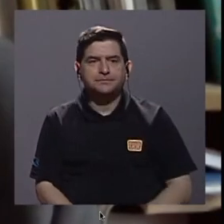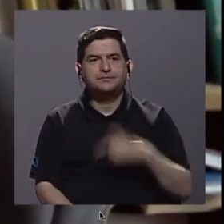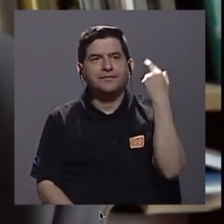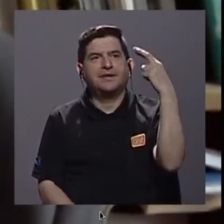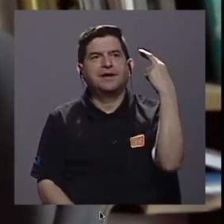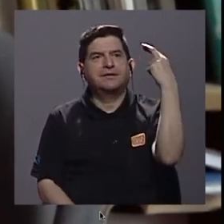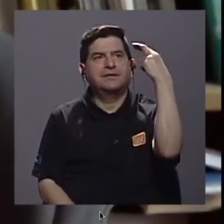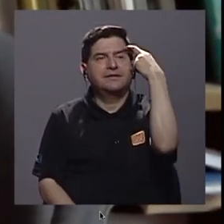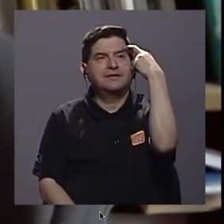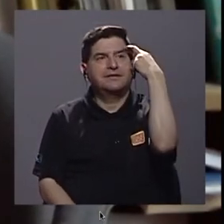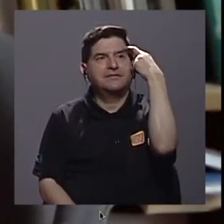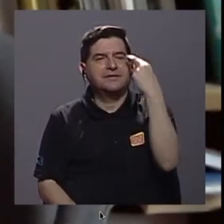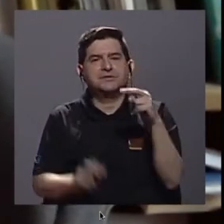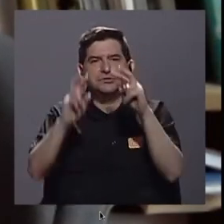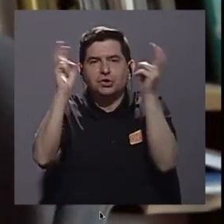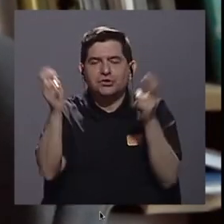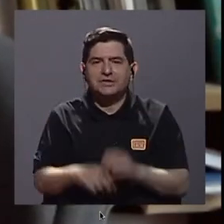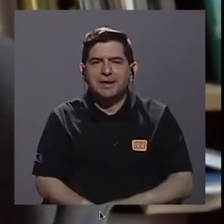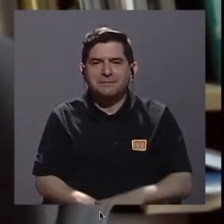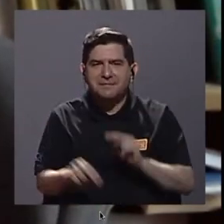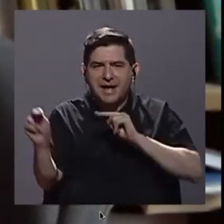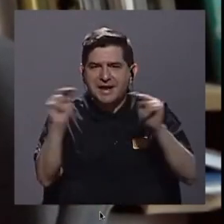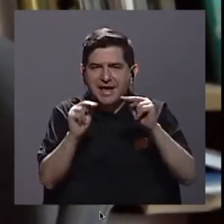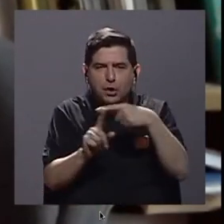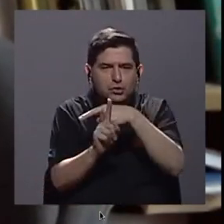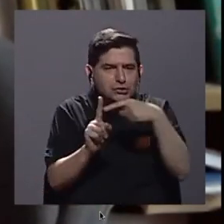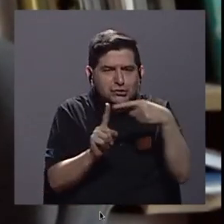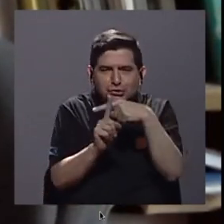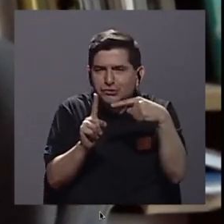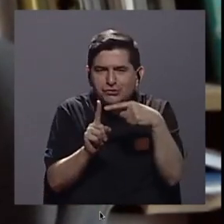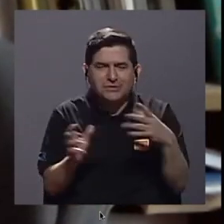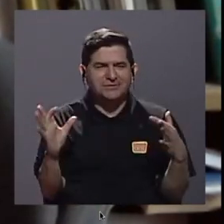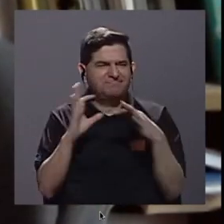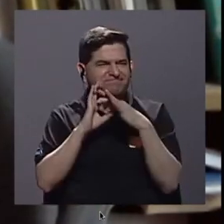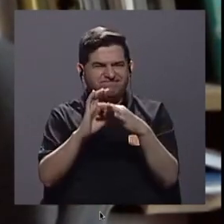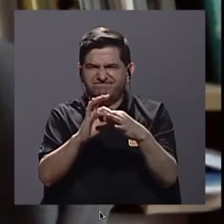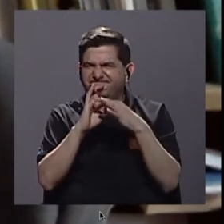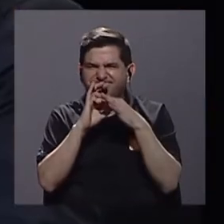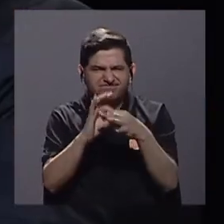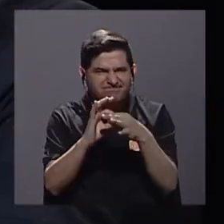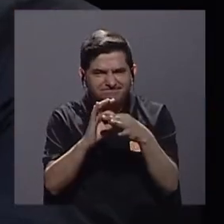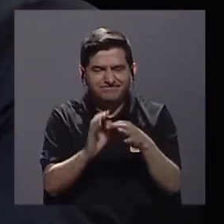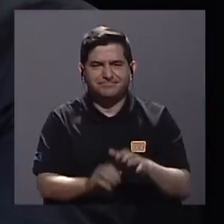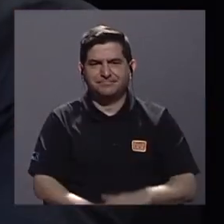el tema de la intermediación, es un tema que tiene que ver con que,